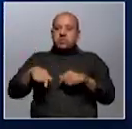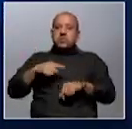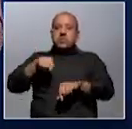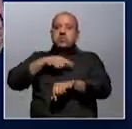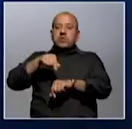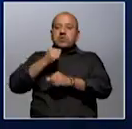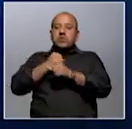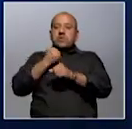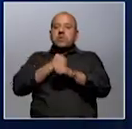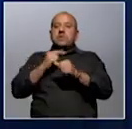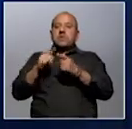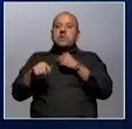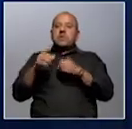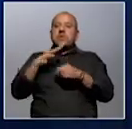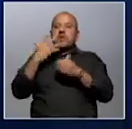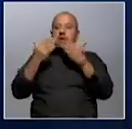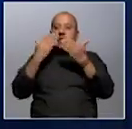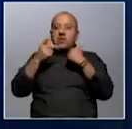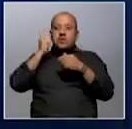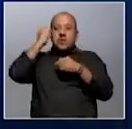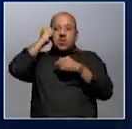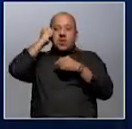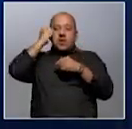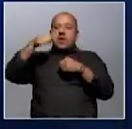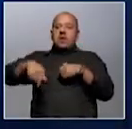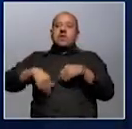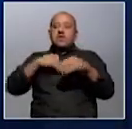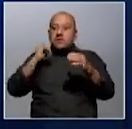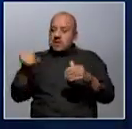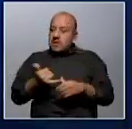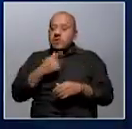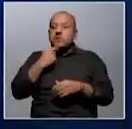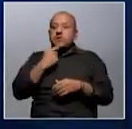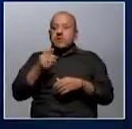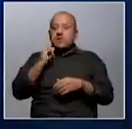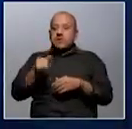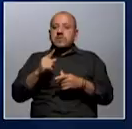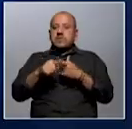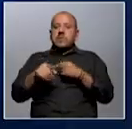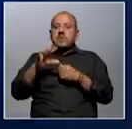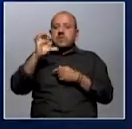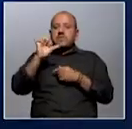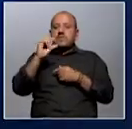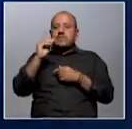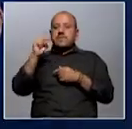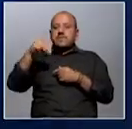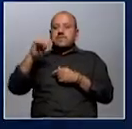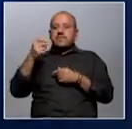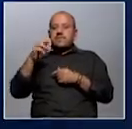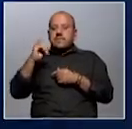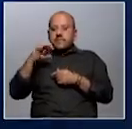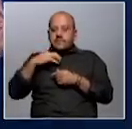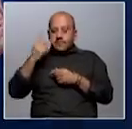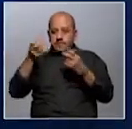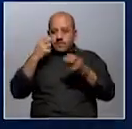a veces nomás el estar hablando con el celular, pero estar parado y moviéndose, eso ya tiene un efecto para prevenir el sedentarismo. Es decir, hay que buscar, hay que ser